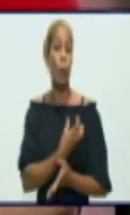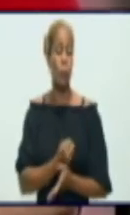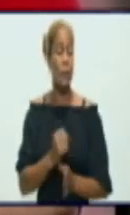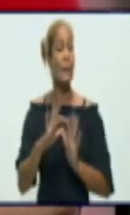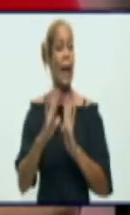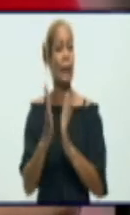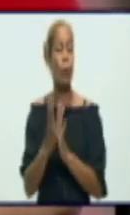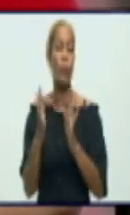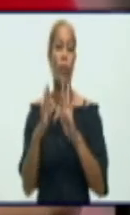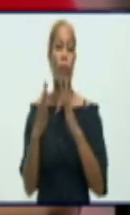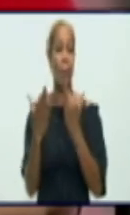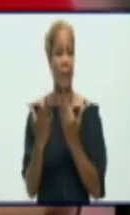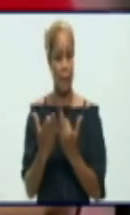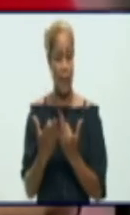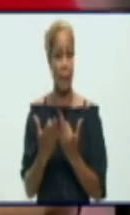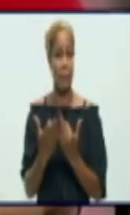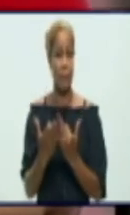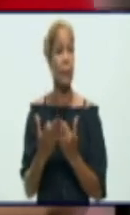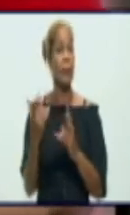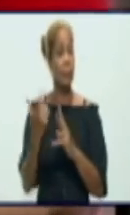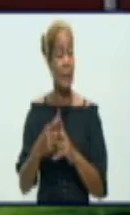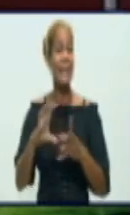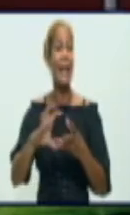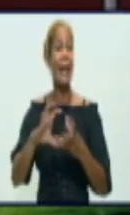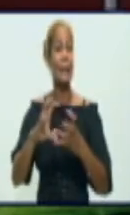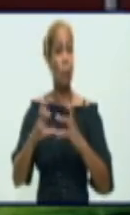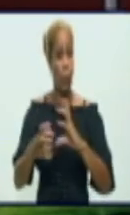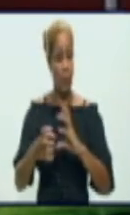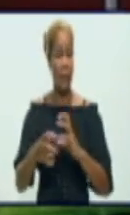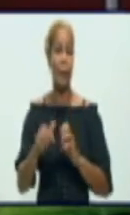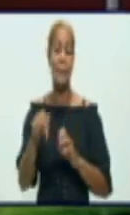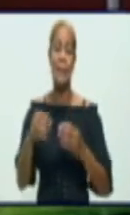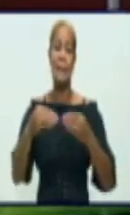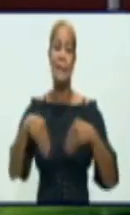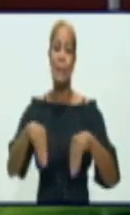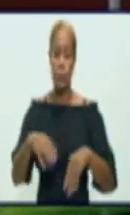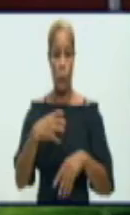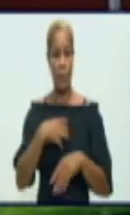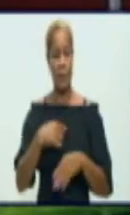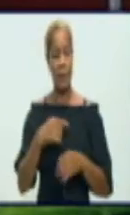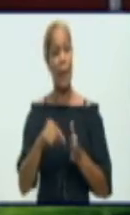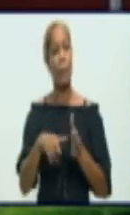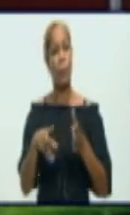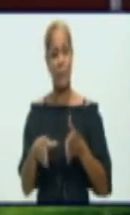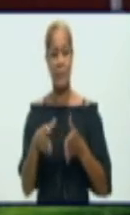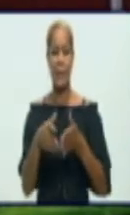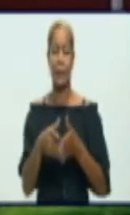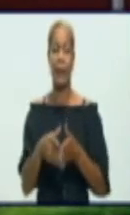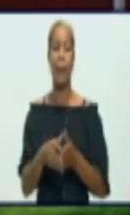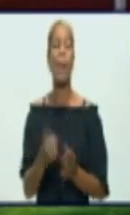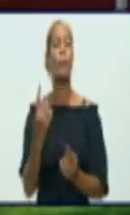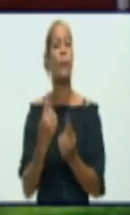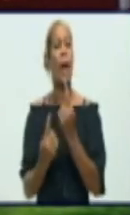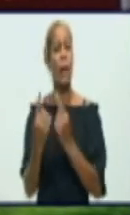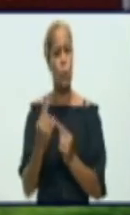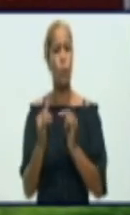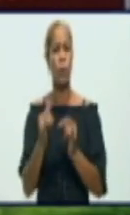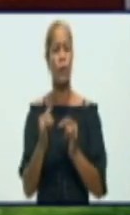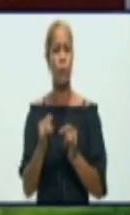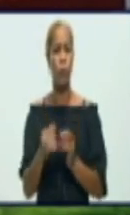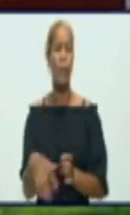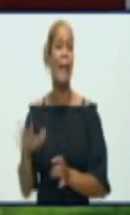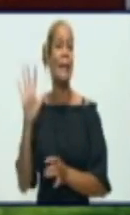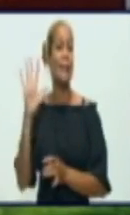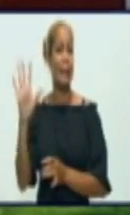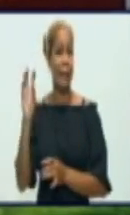Esa es la situación hoy compleja que tiene la provincia. Gracias, doctora. Algunos de los datos que acaba de ofrecer la doctora para refrescarlo. De